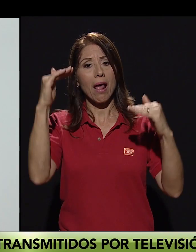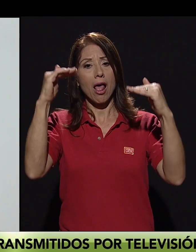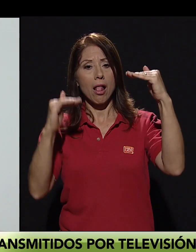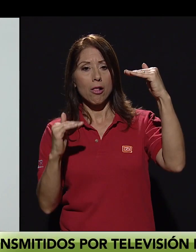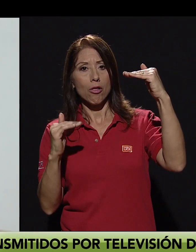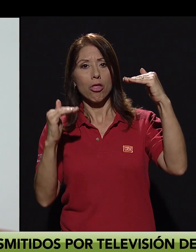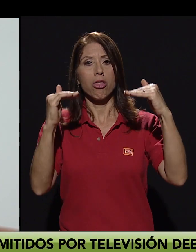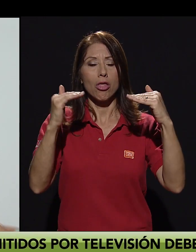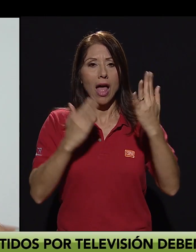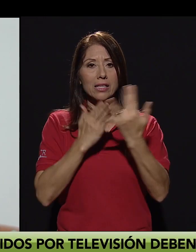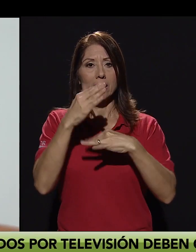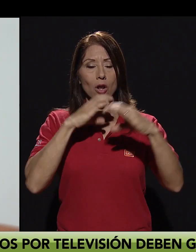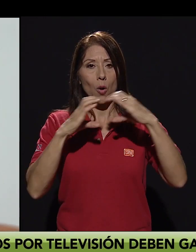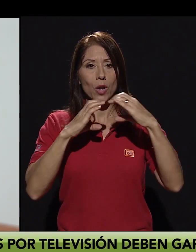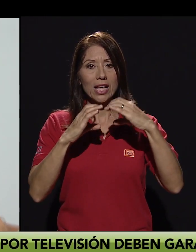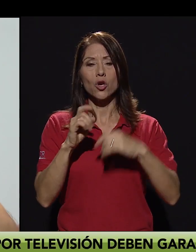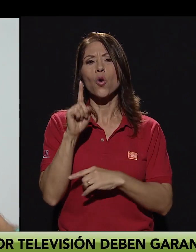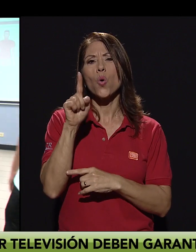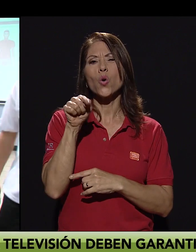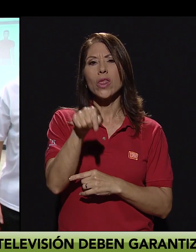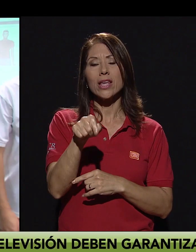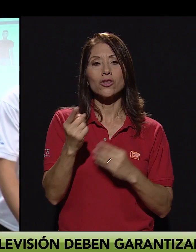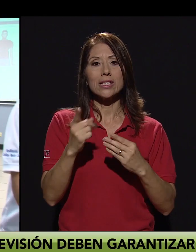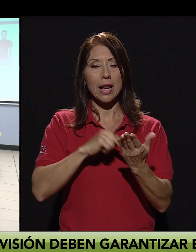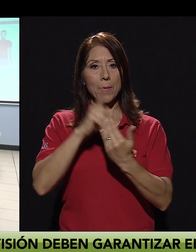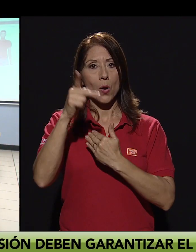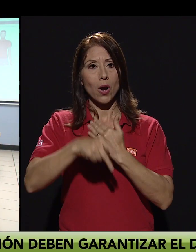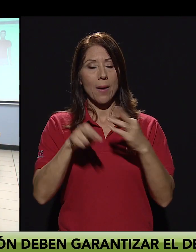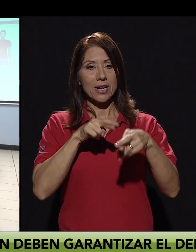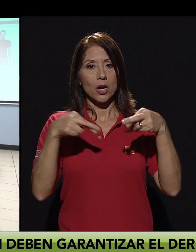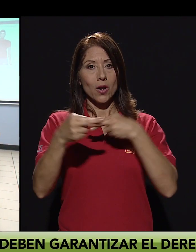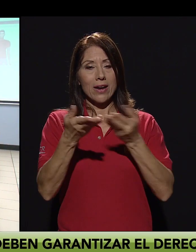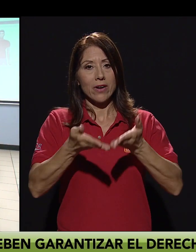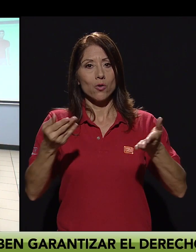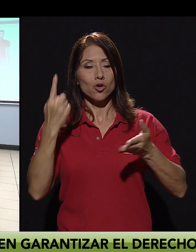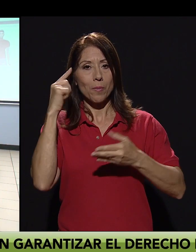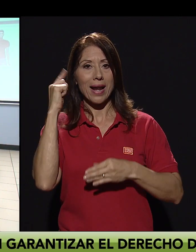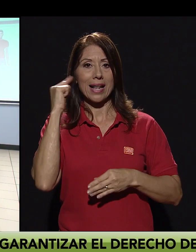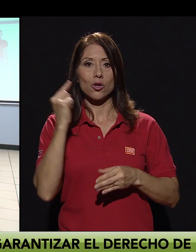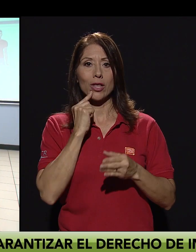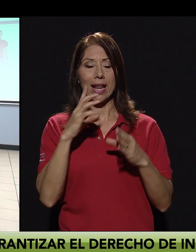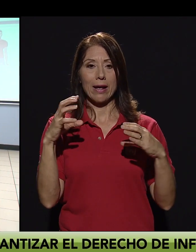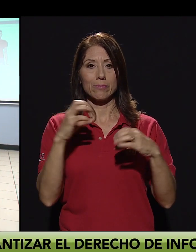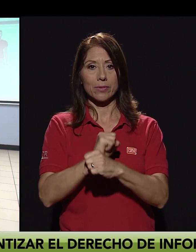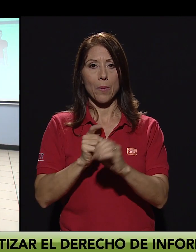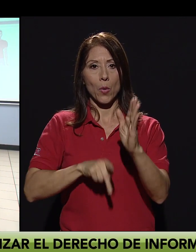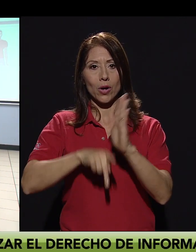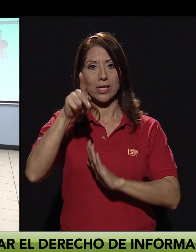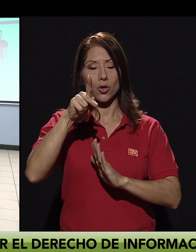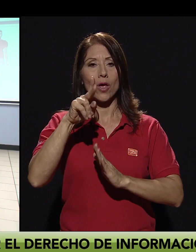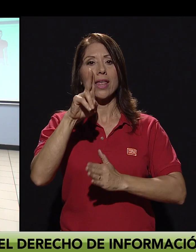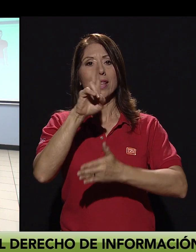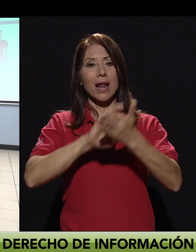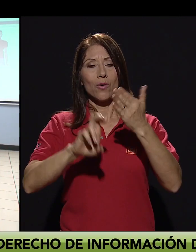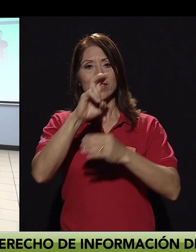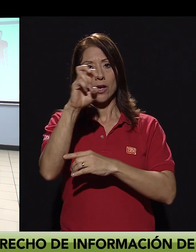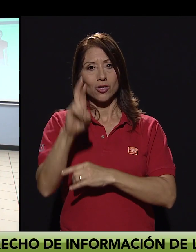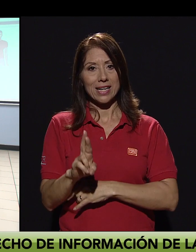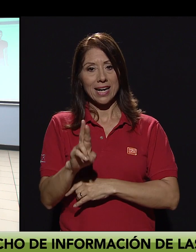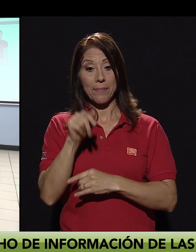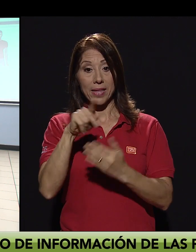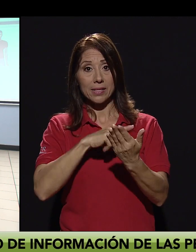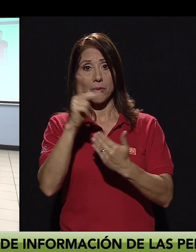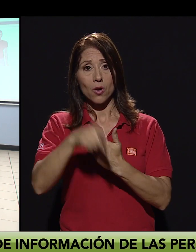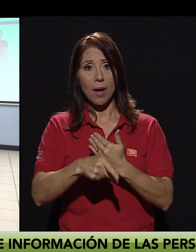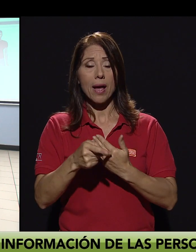brechas en el acceso a la comunicación. Uno de ellos es el Programa Regional de Recursos para la Sordera, Progreso, de la Universidad de Costa Rica.